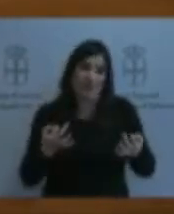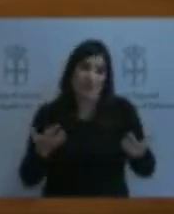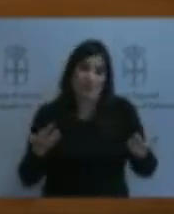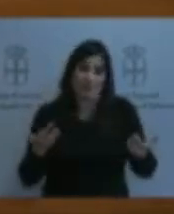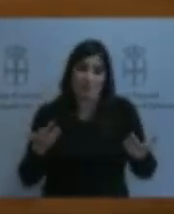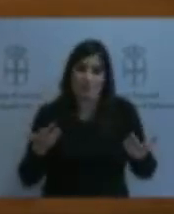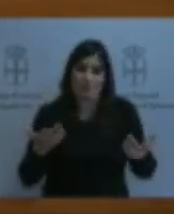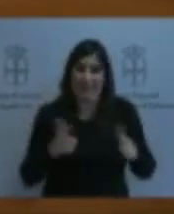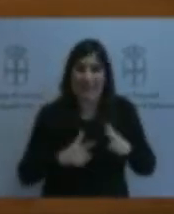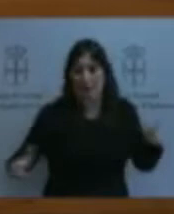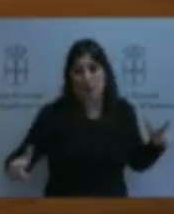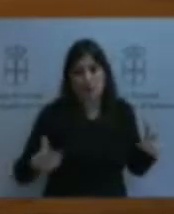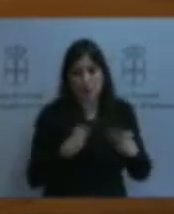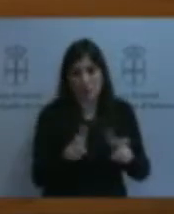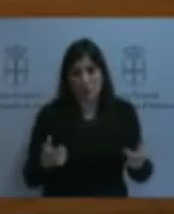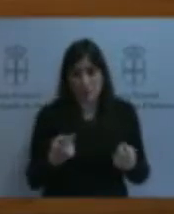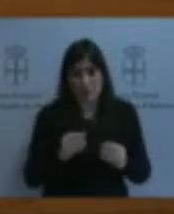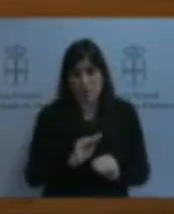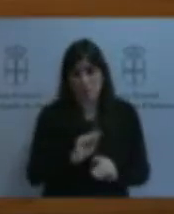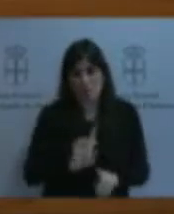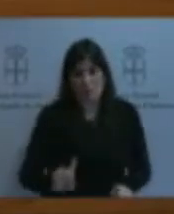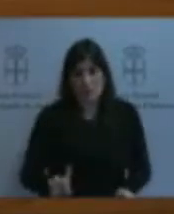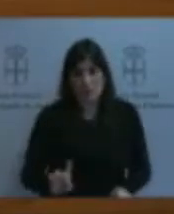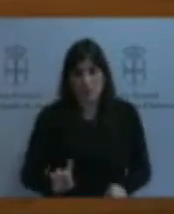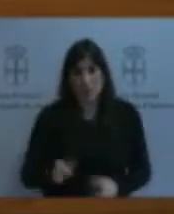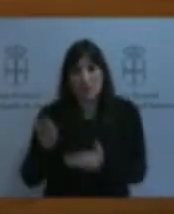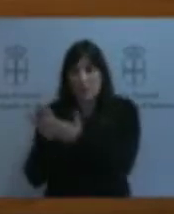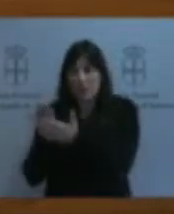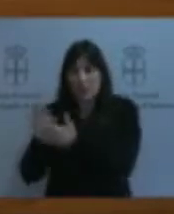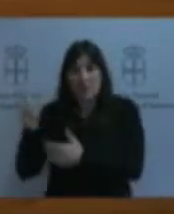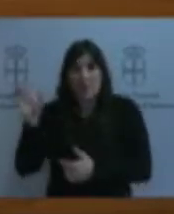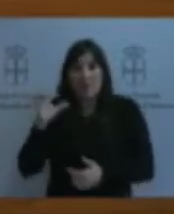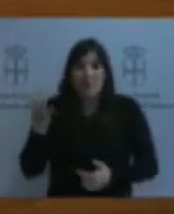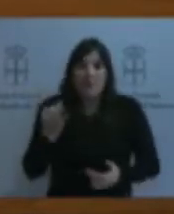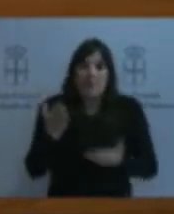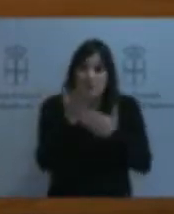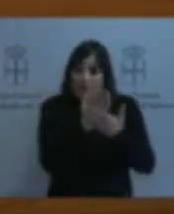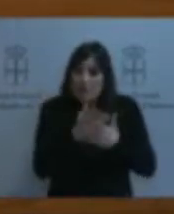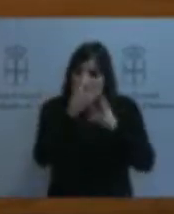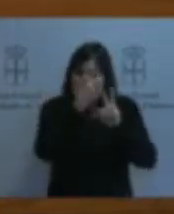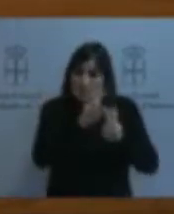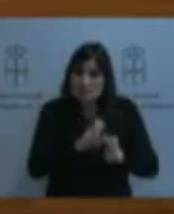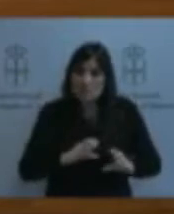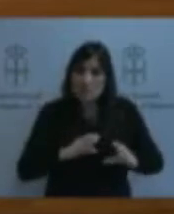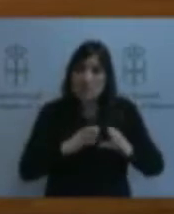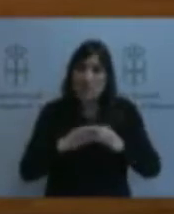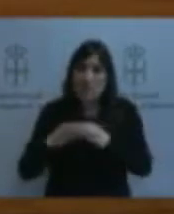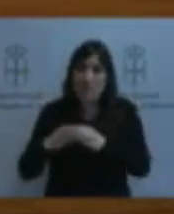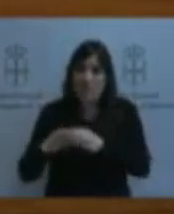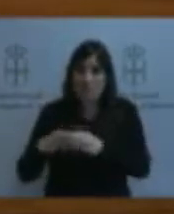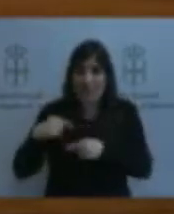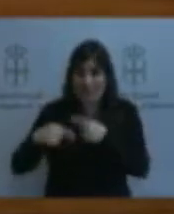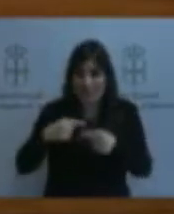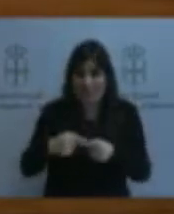Demandar de la Unión Europea que se estudie los descartes generados por la flota de artes menores y sobre los cuales se puede aplicar la